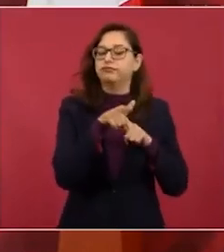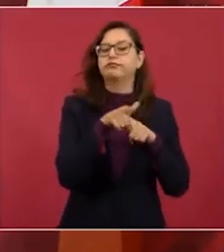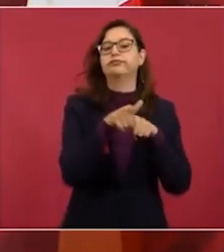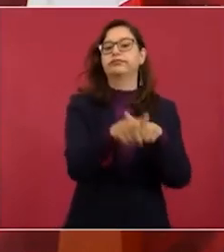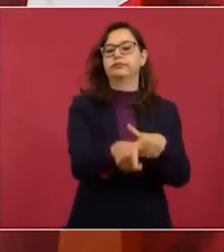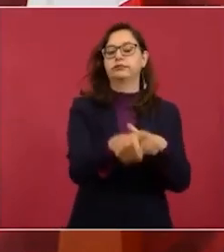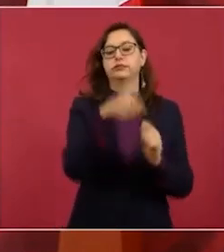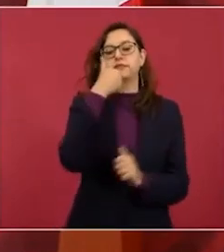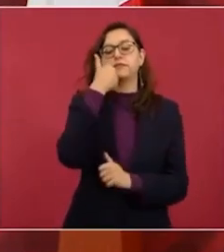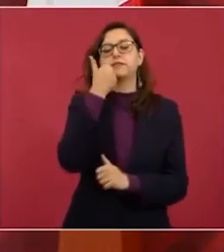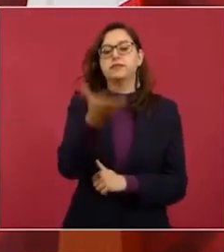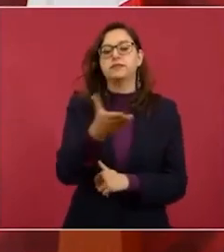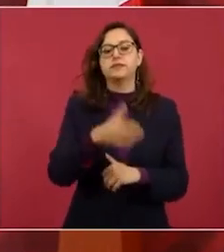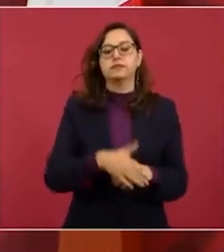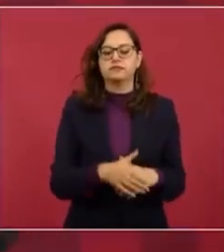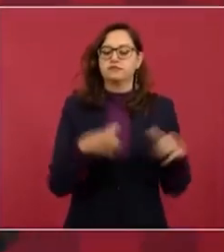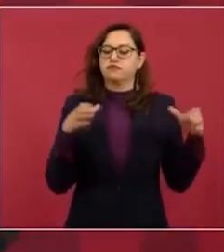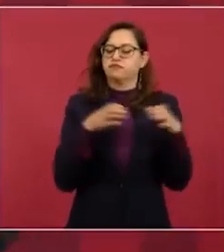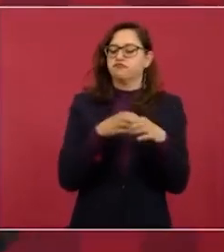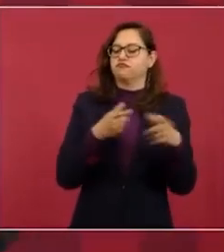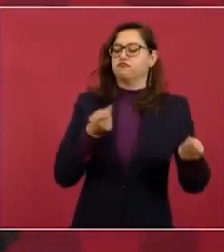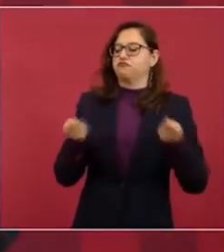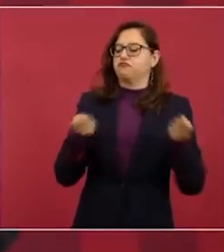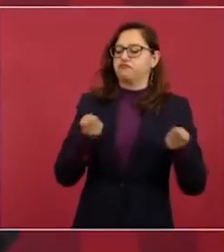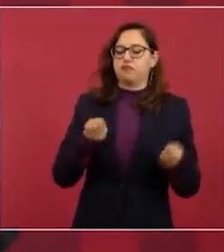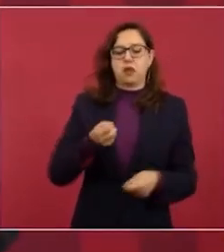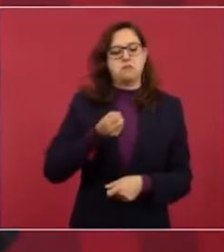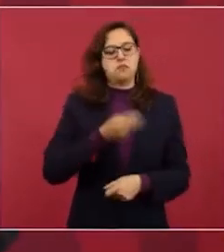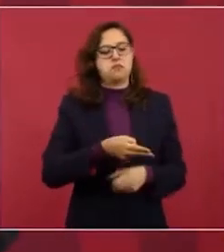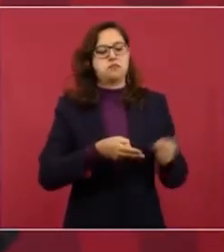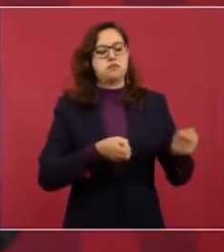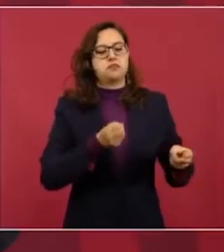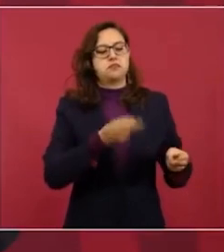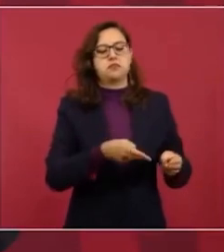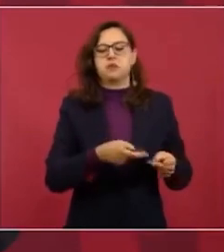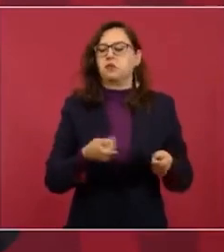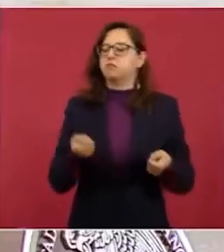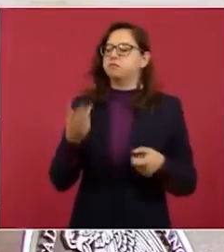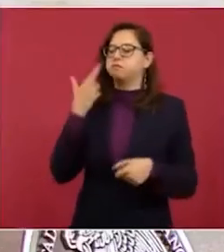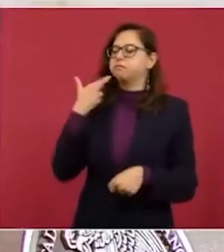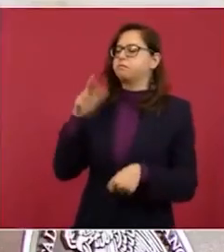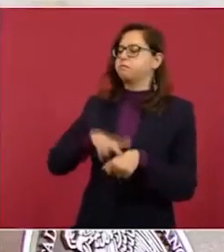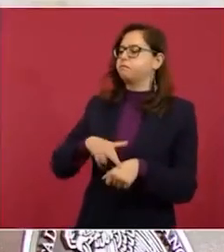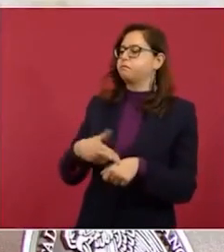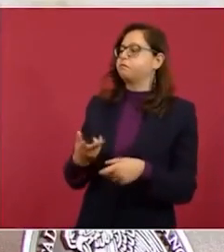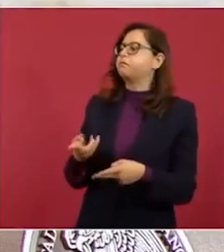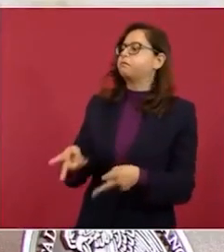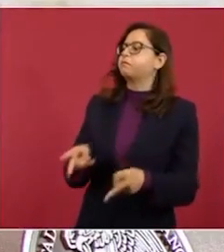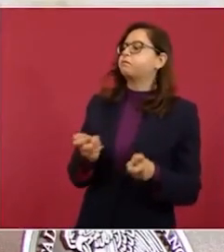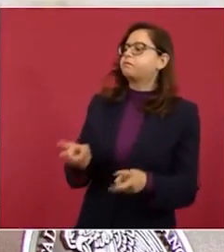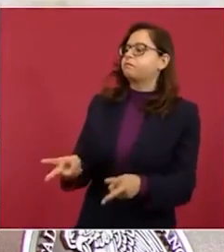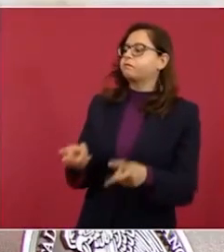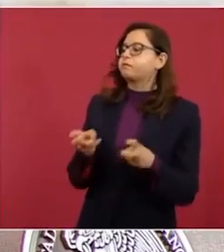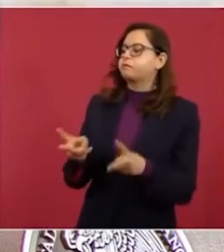que sigan ellos robando y que no paguen impuestos